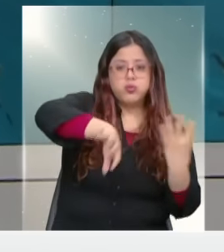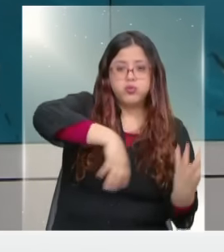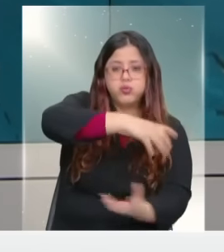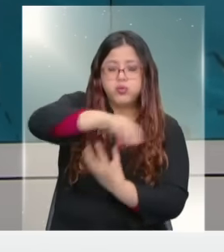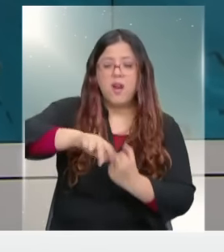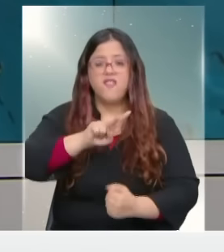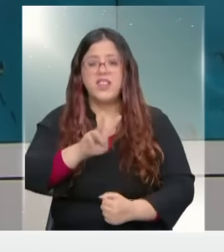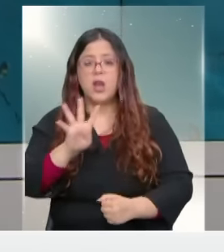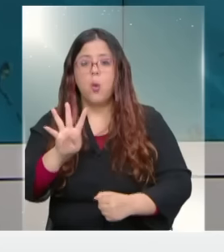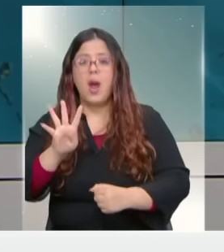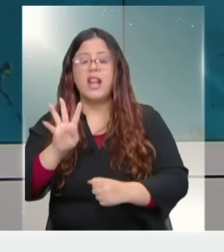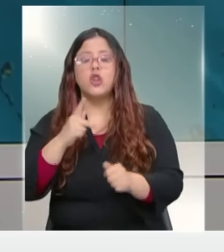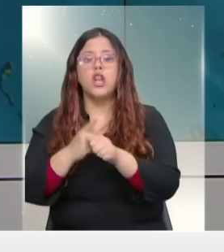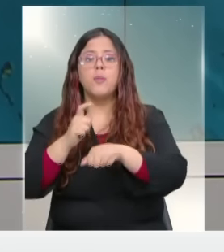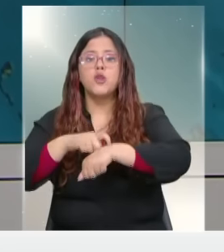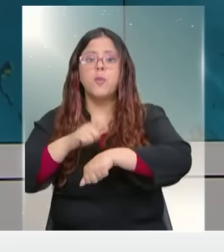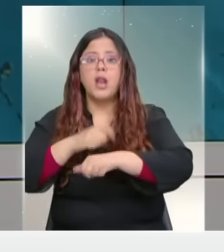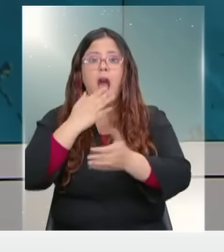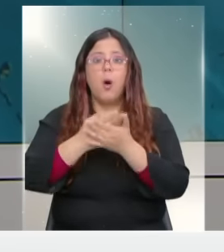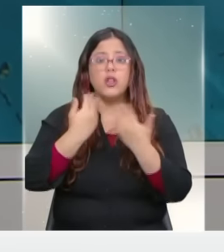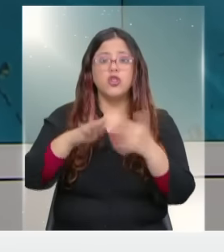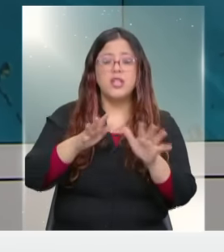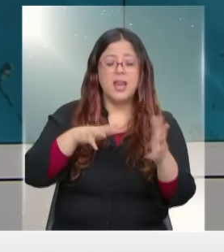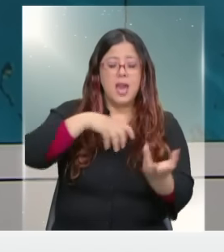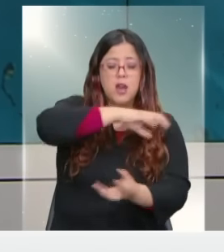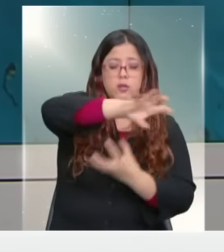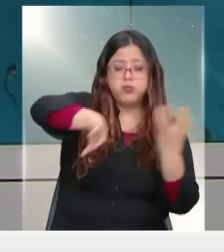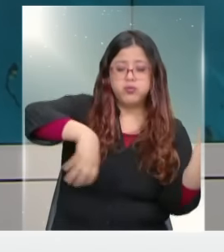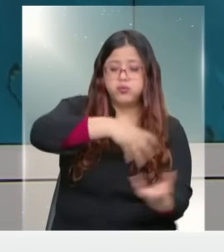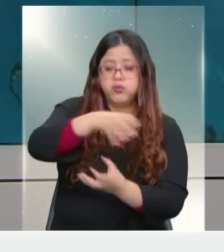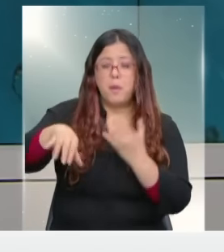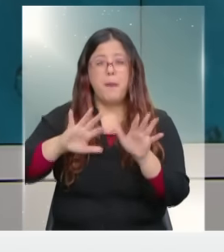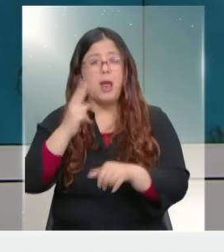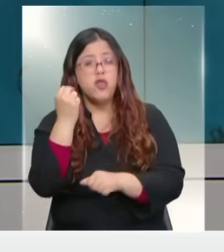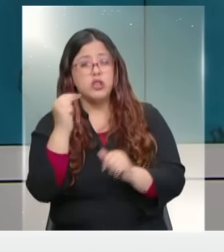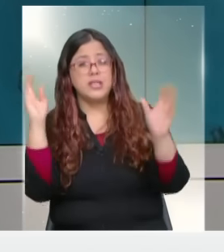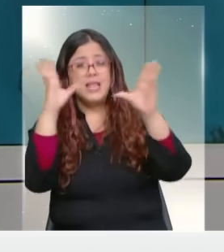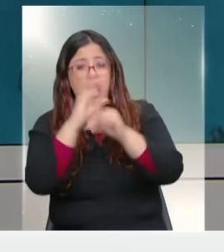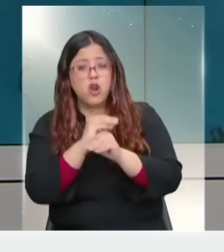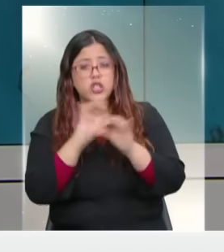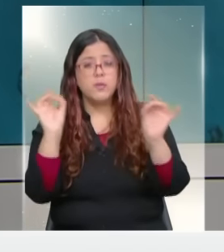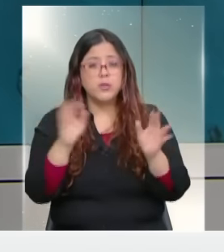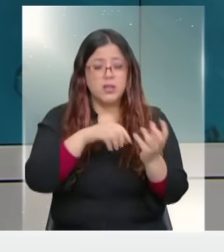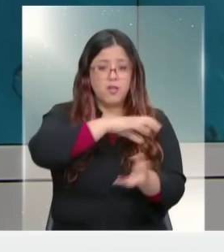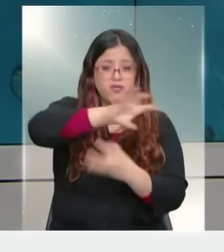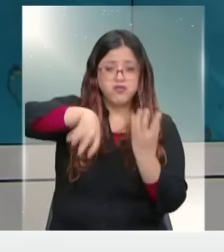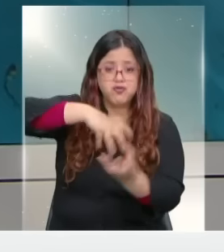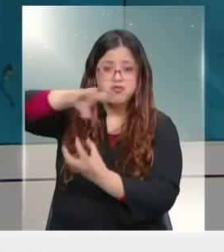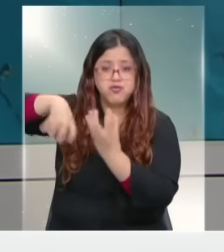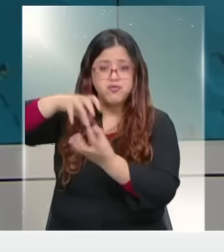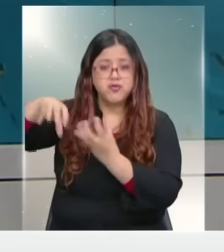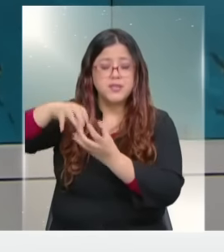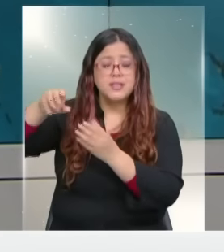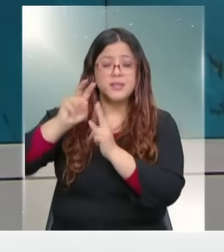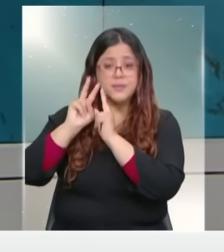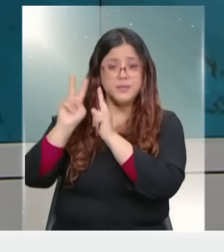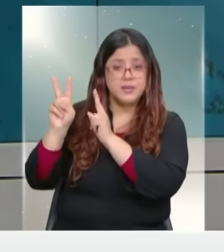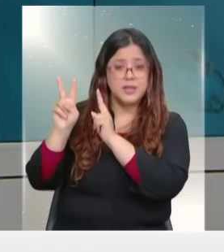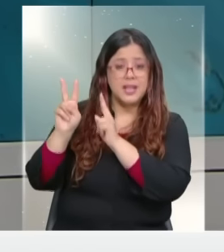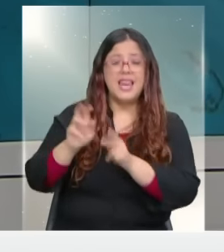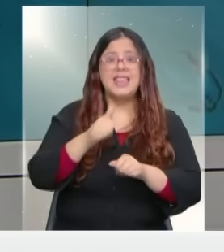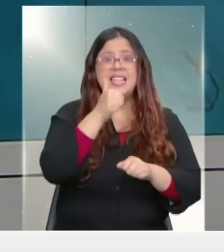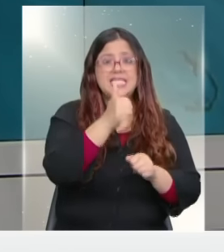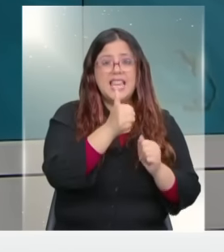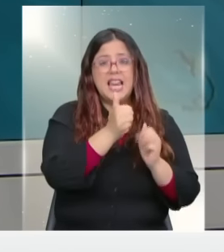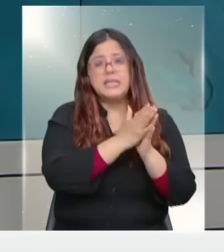por hora, por lo que una vez que llegue el ojo del huracán cerca de la medianoche, lo podríamos tener pasando, cruzando de oeste a este, cerca de 6